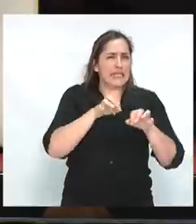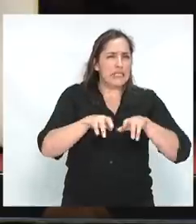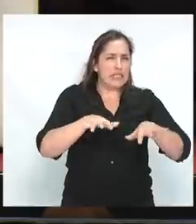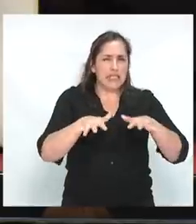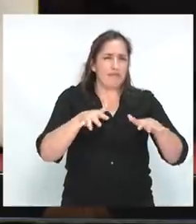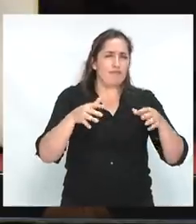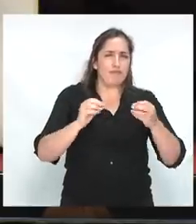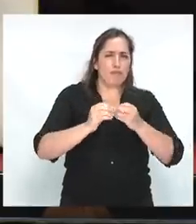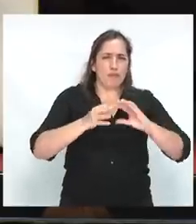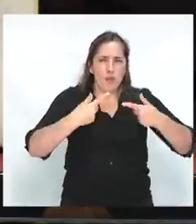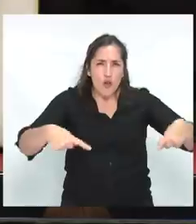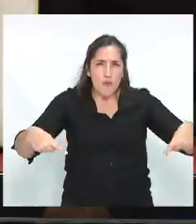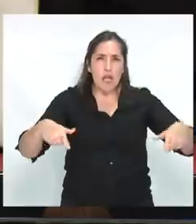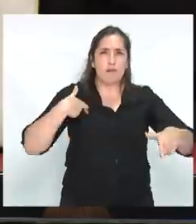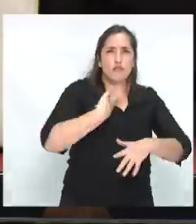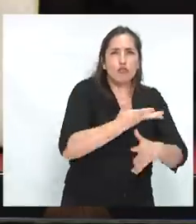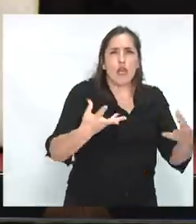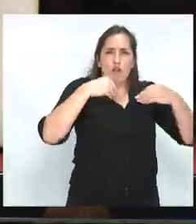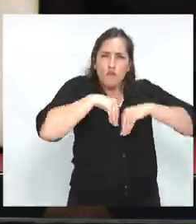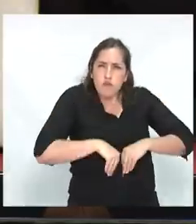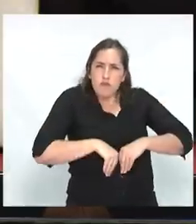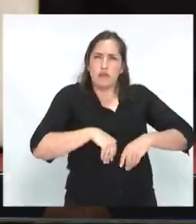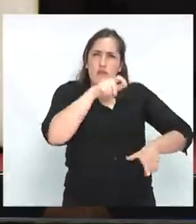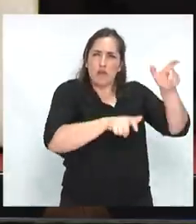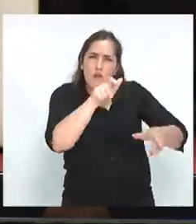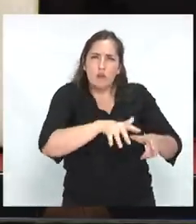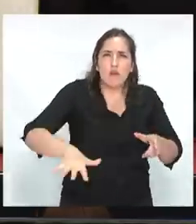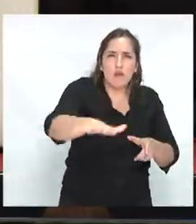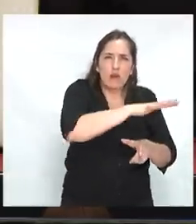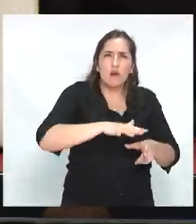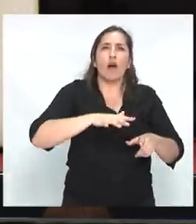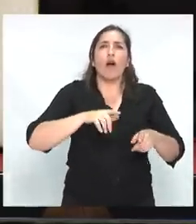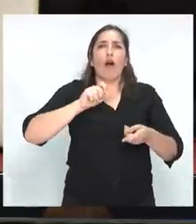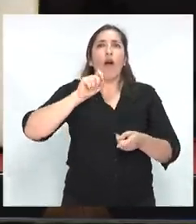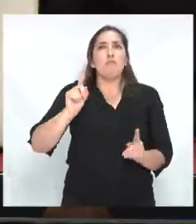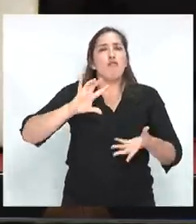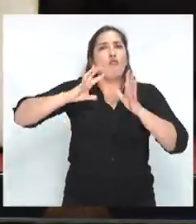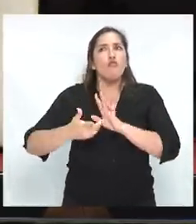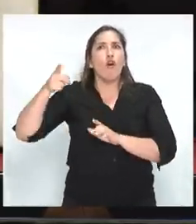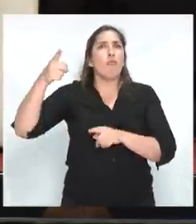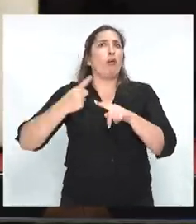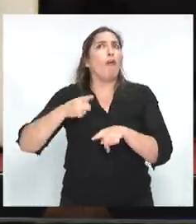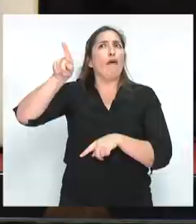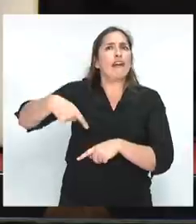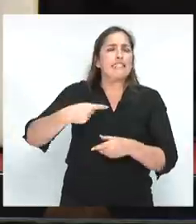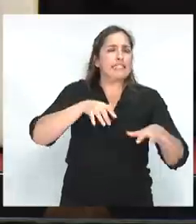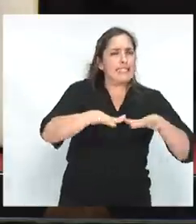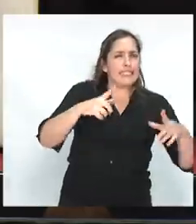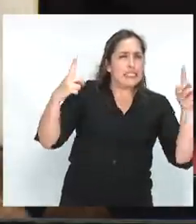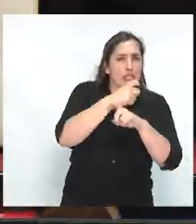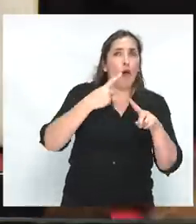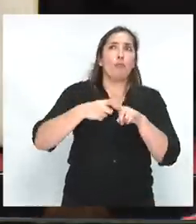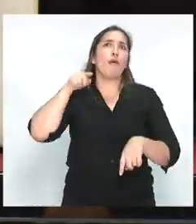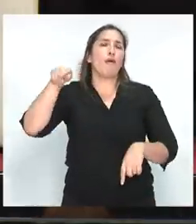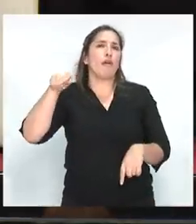disponibilidad social, de frustración colectiva frente a políticas conservadoras, con una propuesta, con